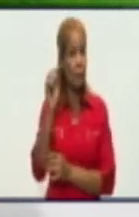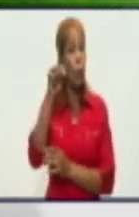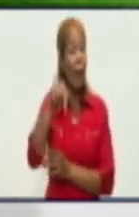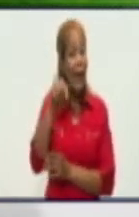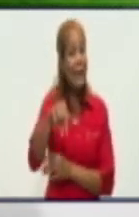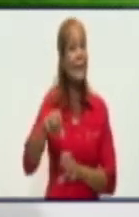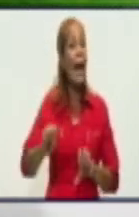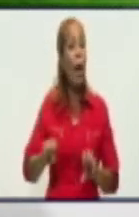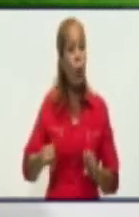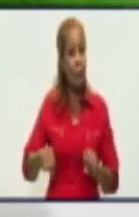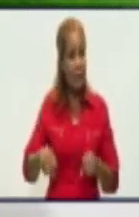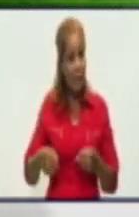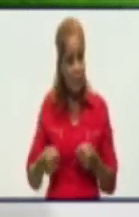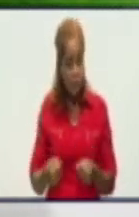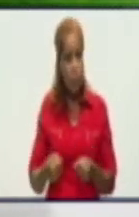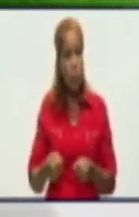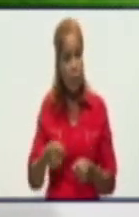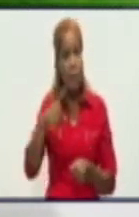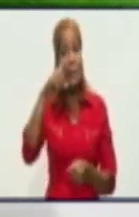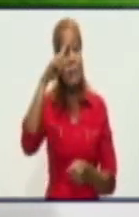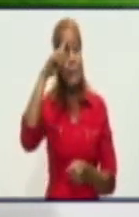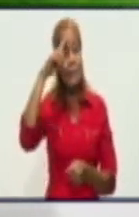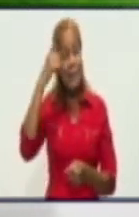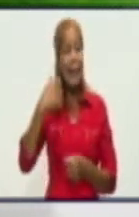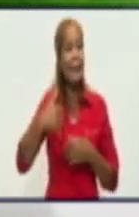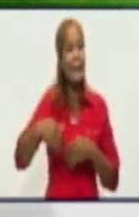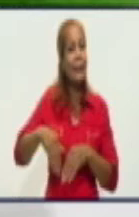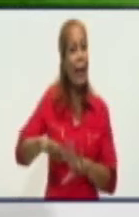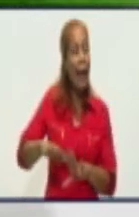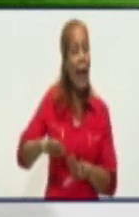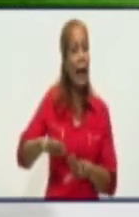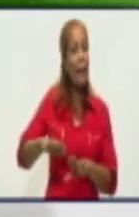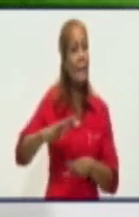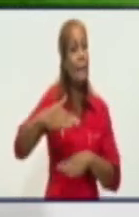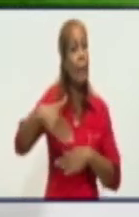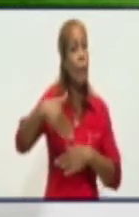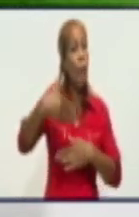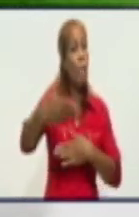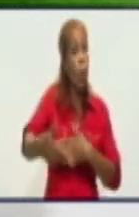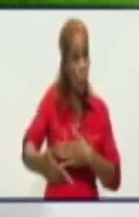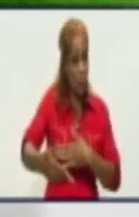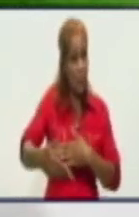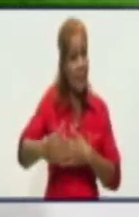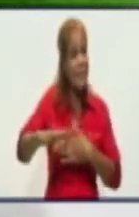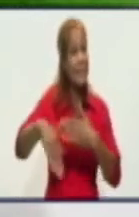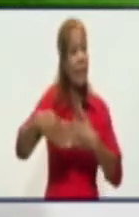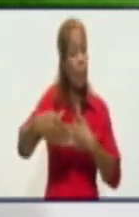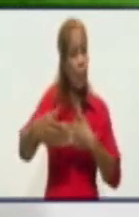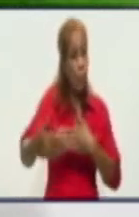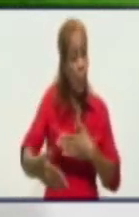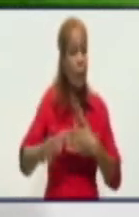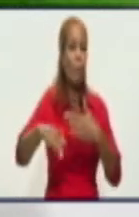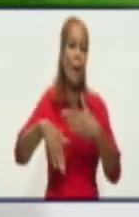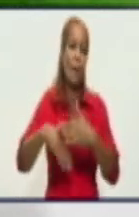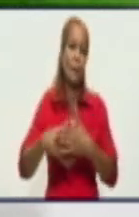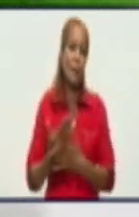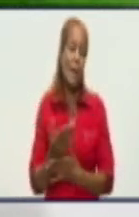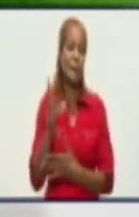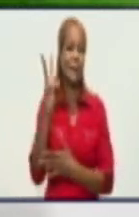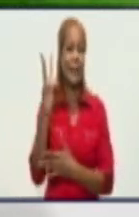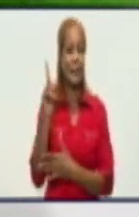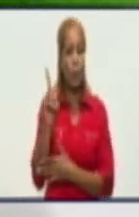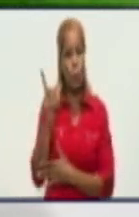tributarias se prorrogan hasta el 31 de agosto, o sea, se aplazan en el tiempo hasta el 31 de agosto.